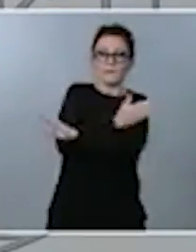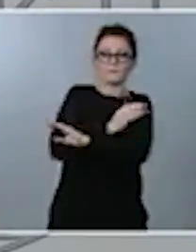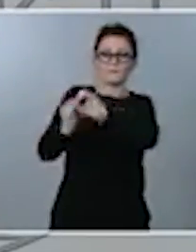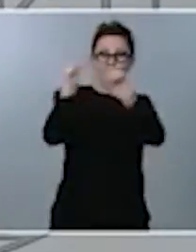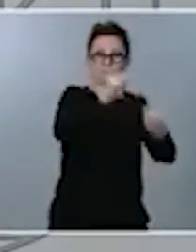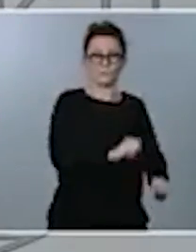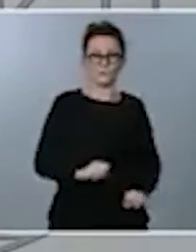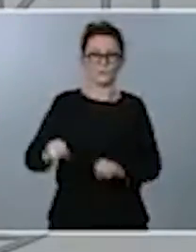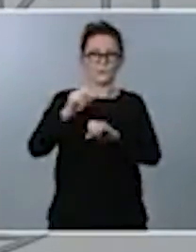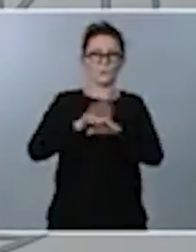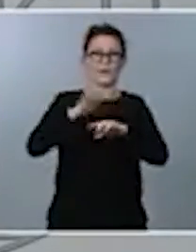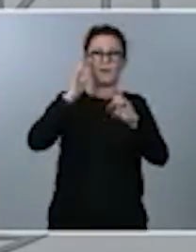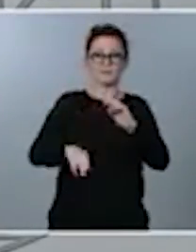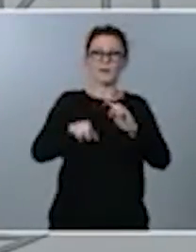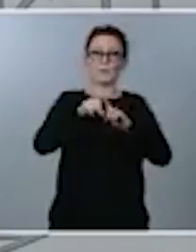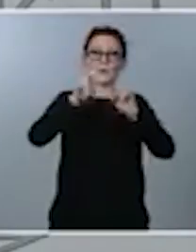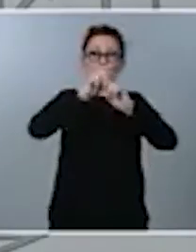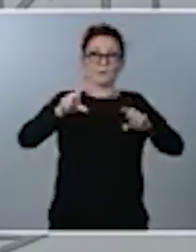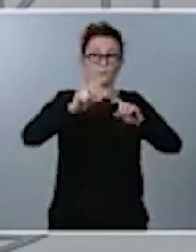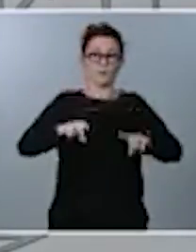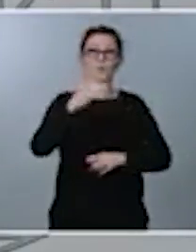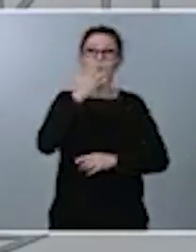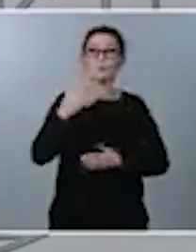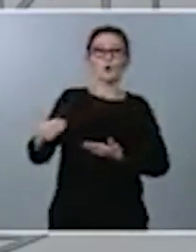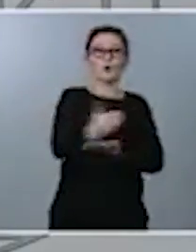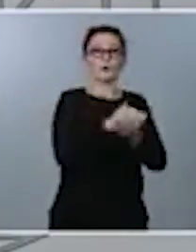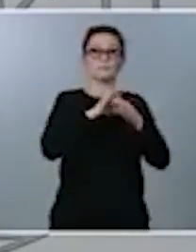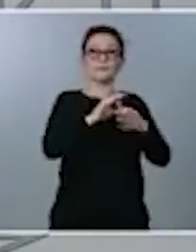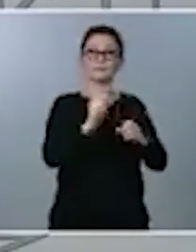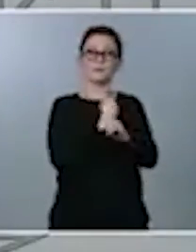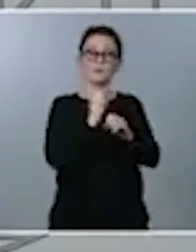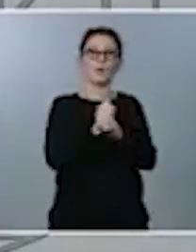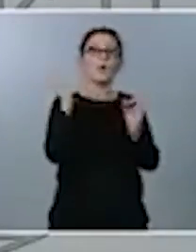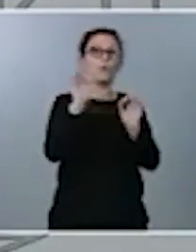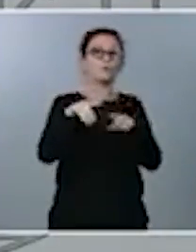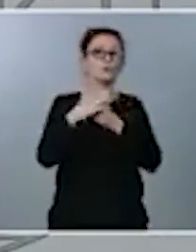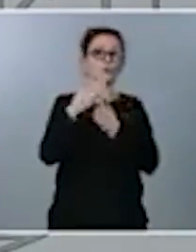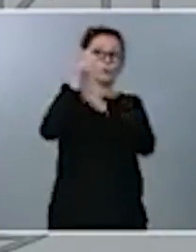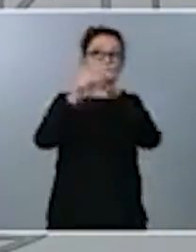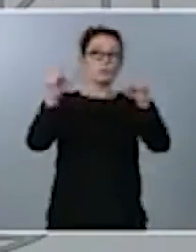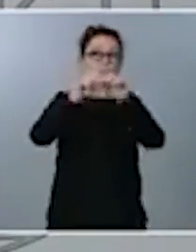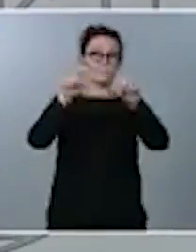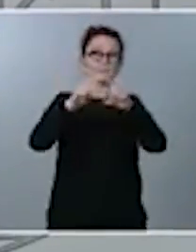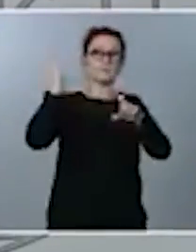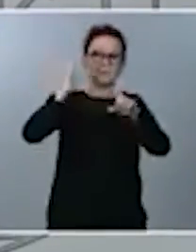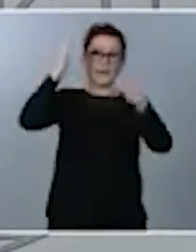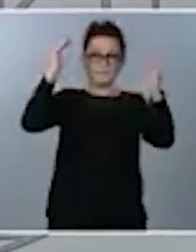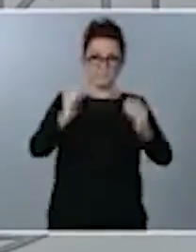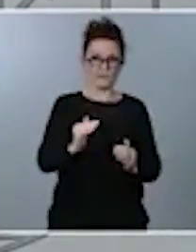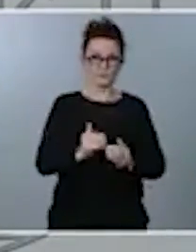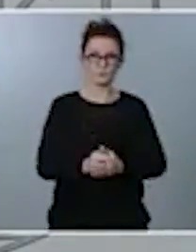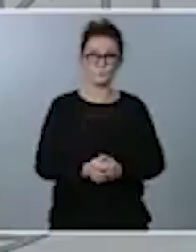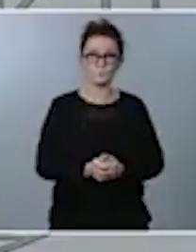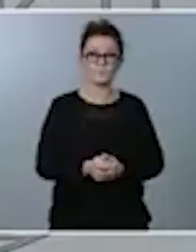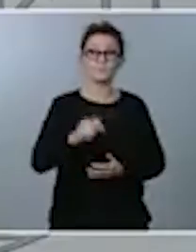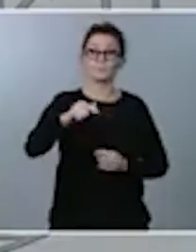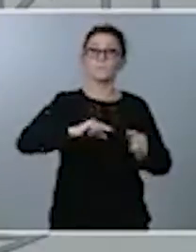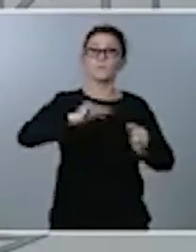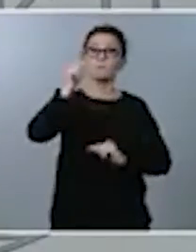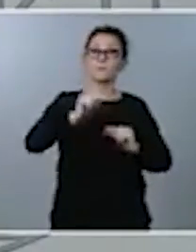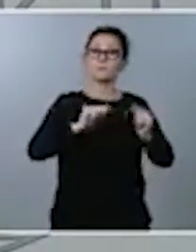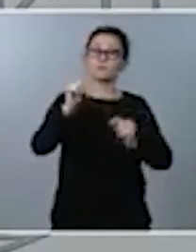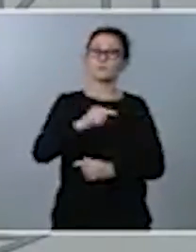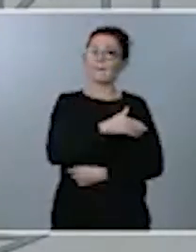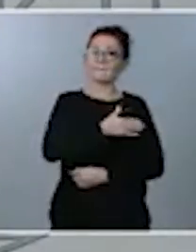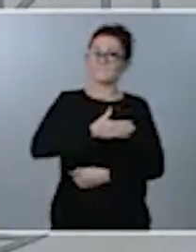renta de los trabajadores o respecto a la situación de nuestras empresas. Queremos, con este presupuesto, por tanto, que